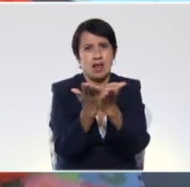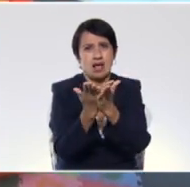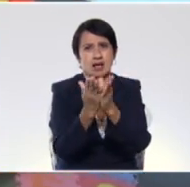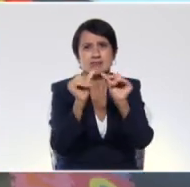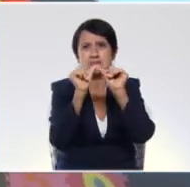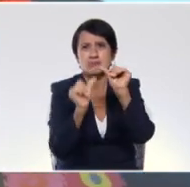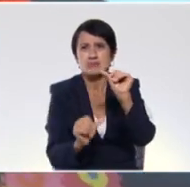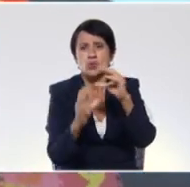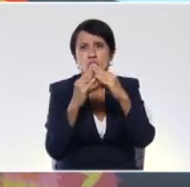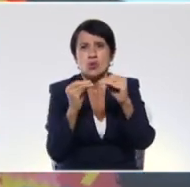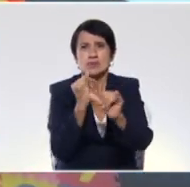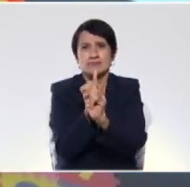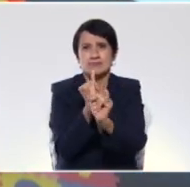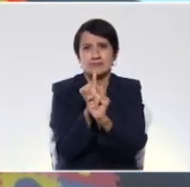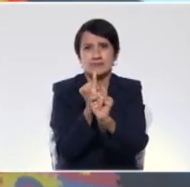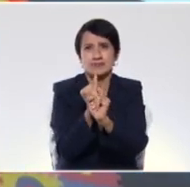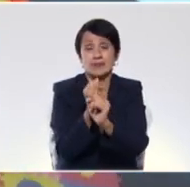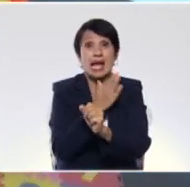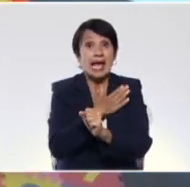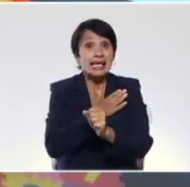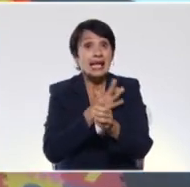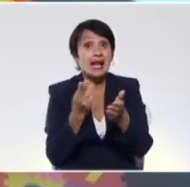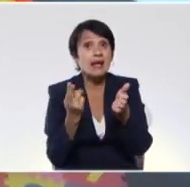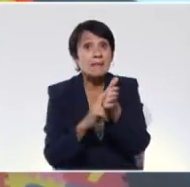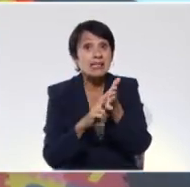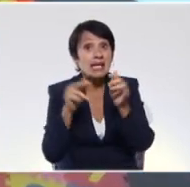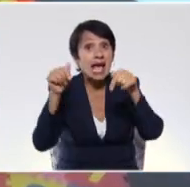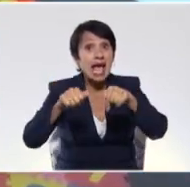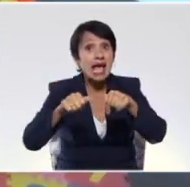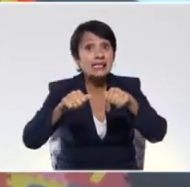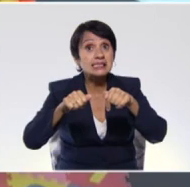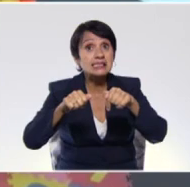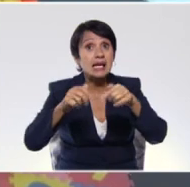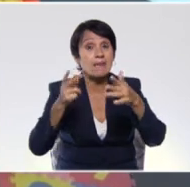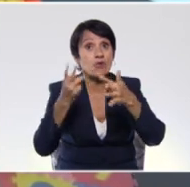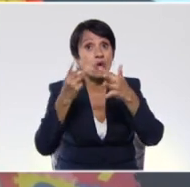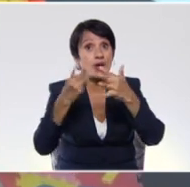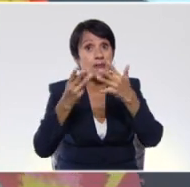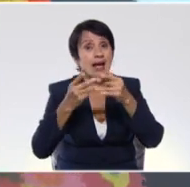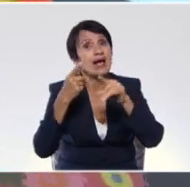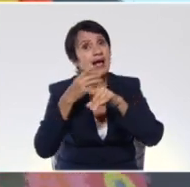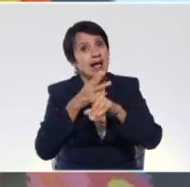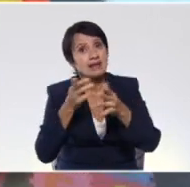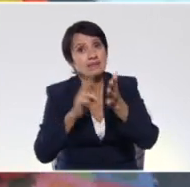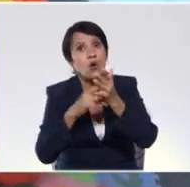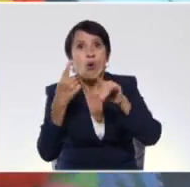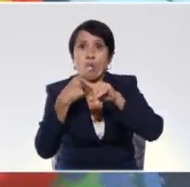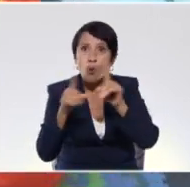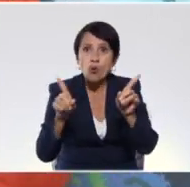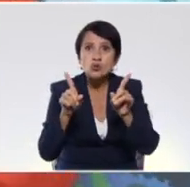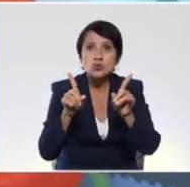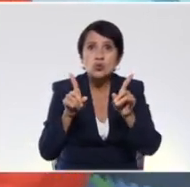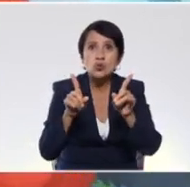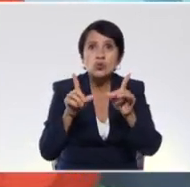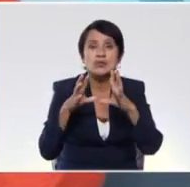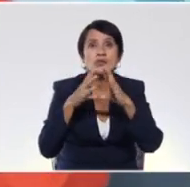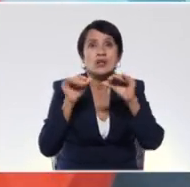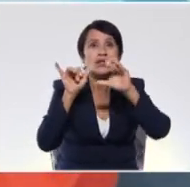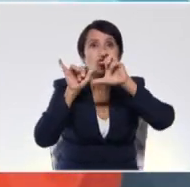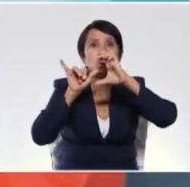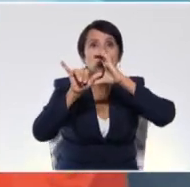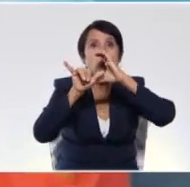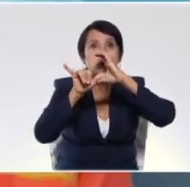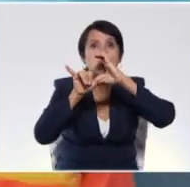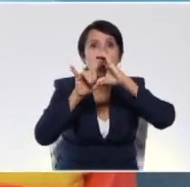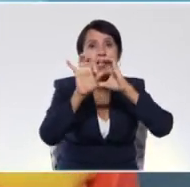programación. Pero si quisieras repetir este programa o quieres repetir otro programa, pueden visitar el canal de YouTube